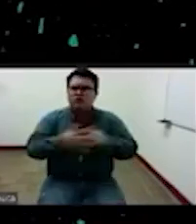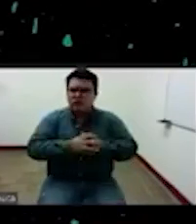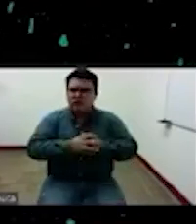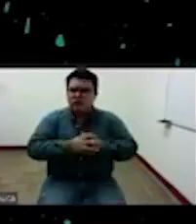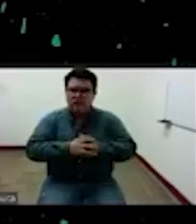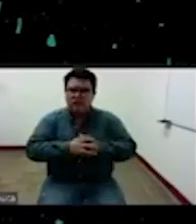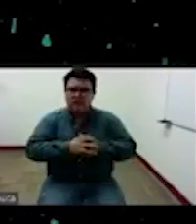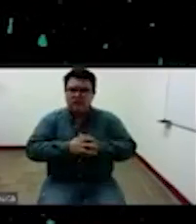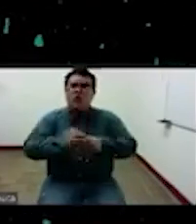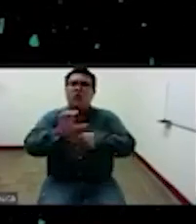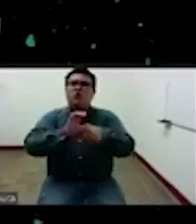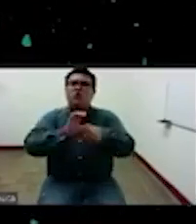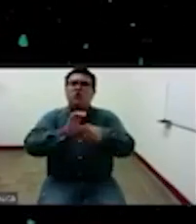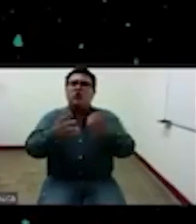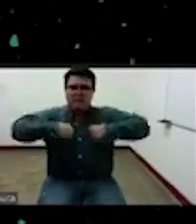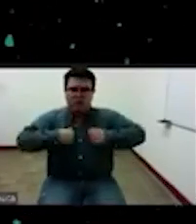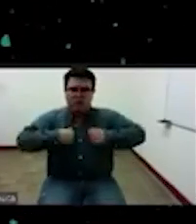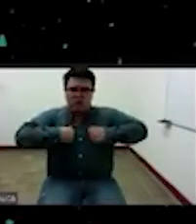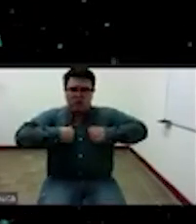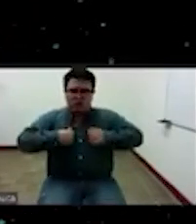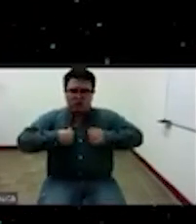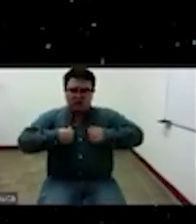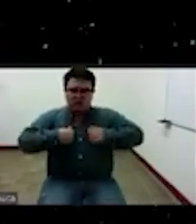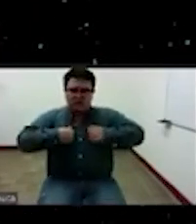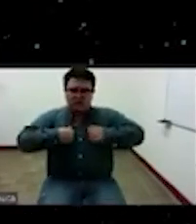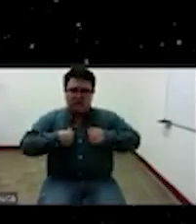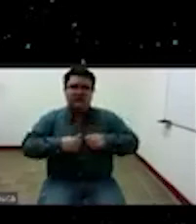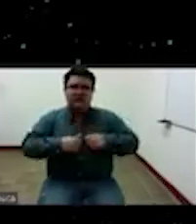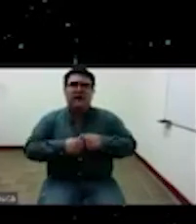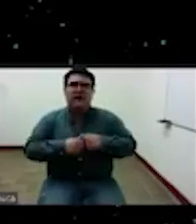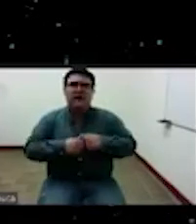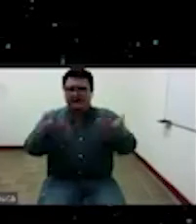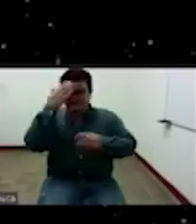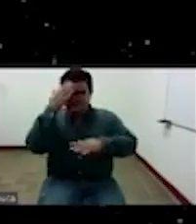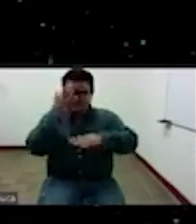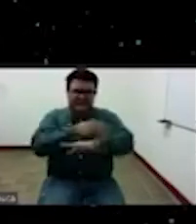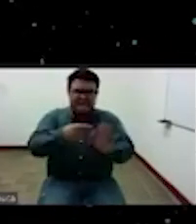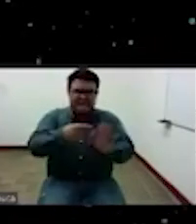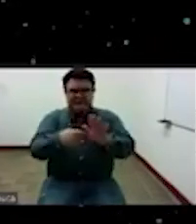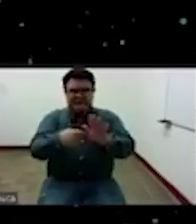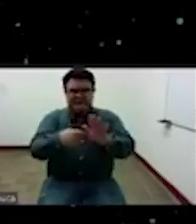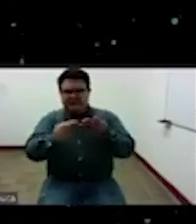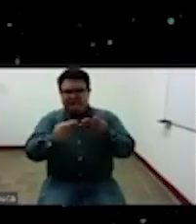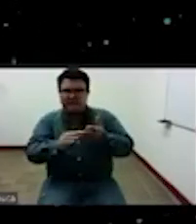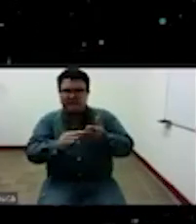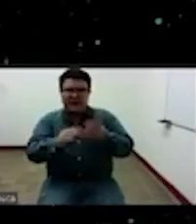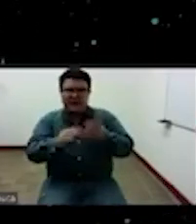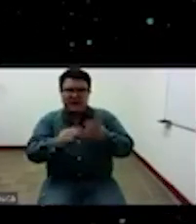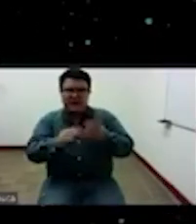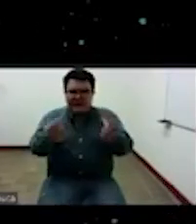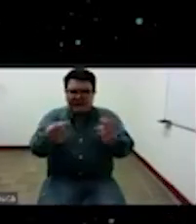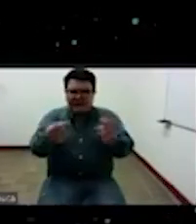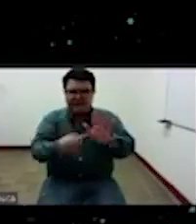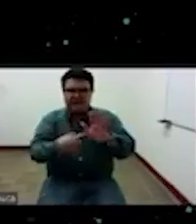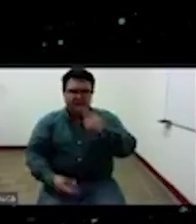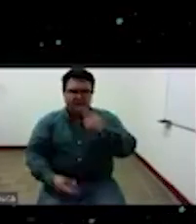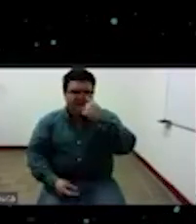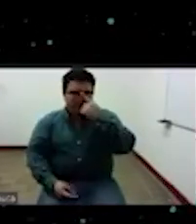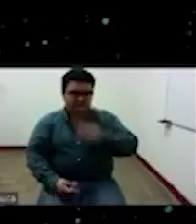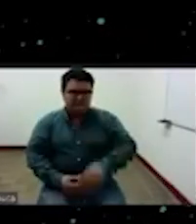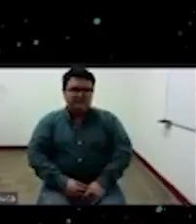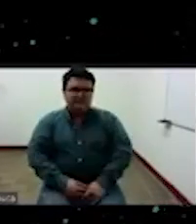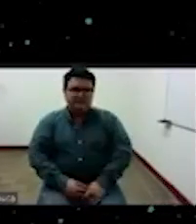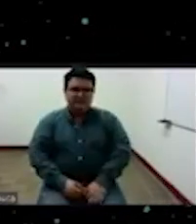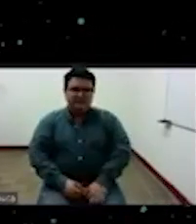en la ciudad de Bogotá se me pasó una eh lo podemos ver que